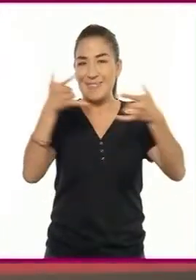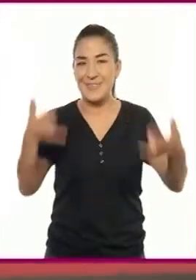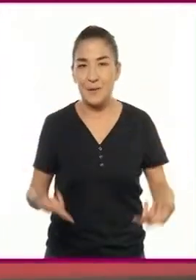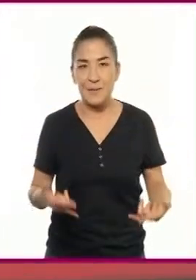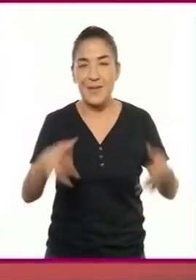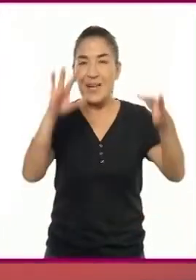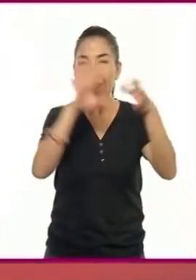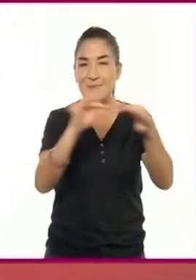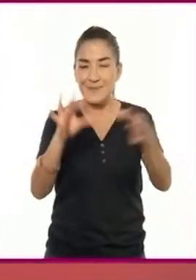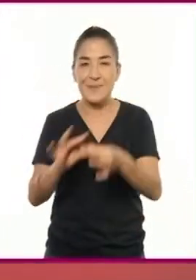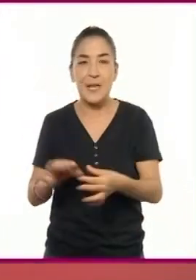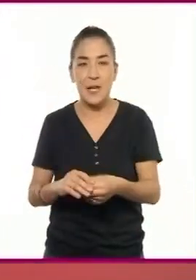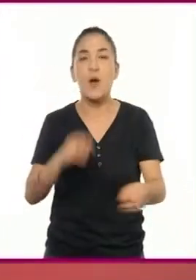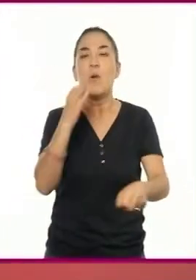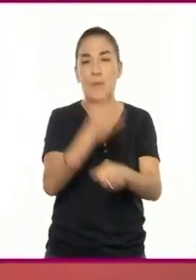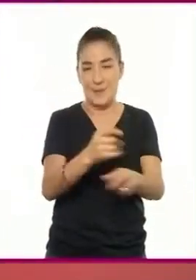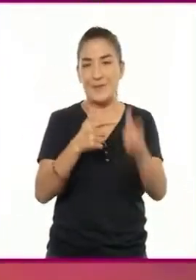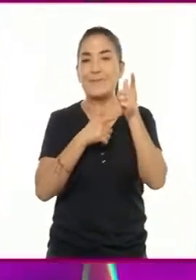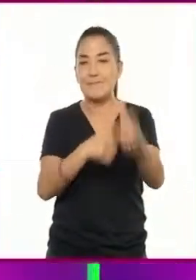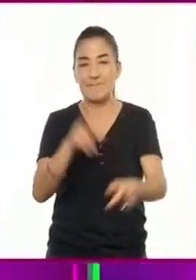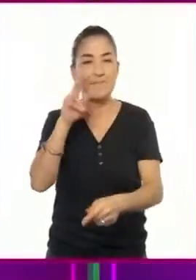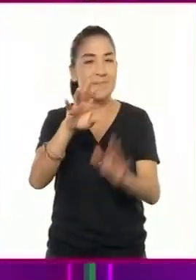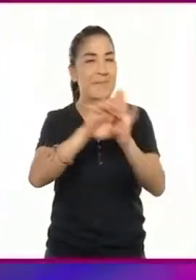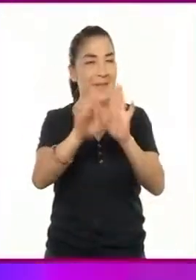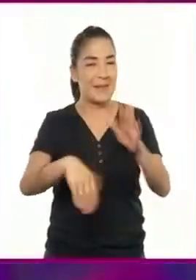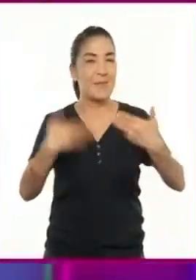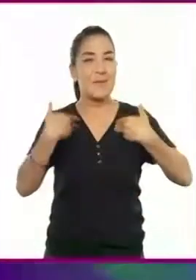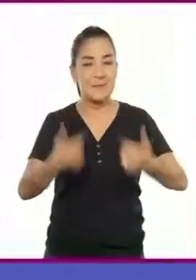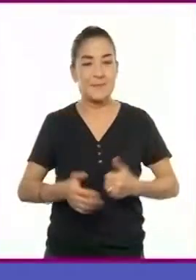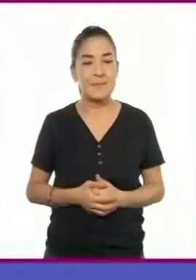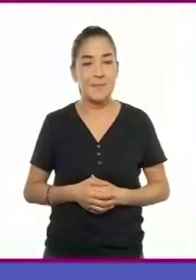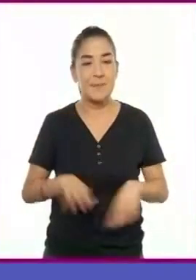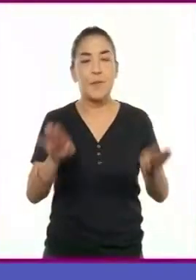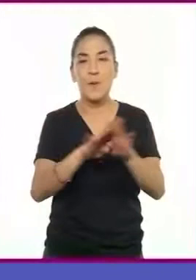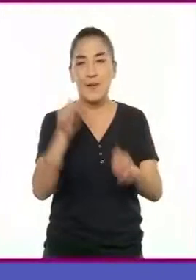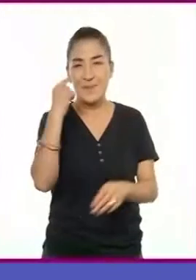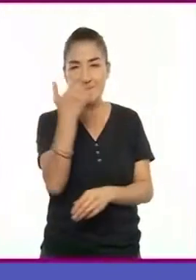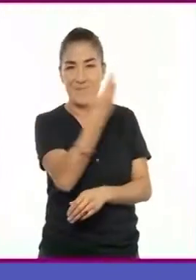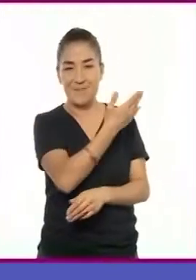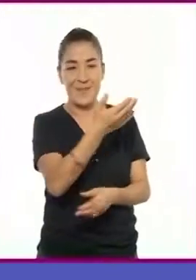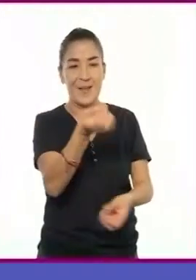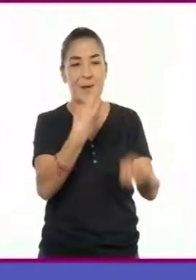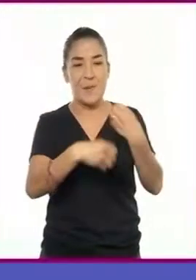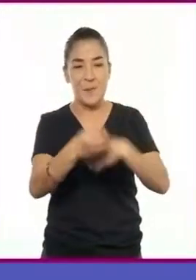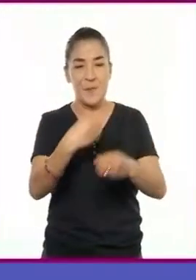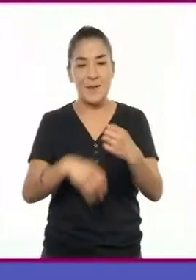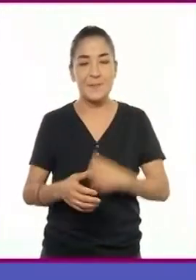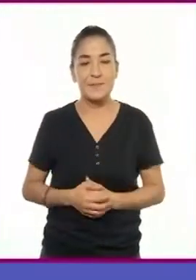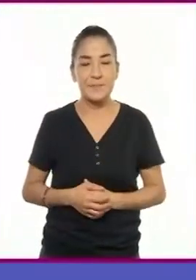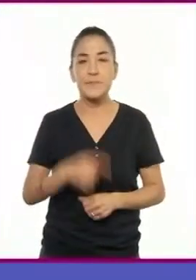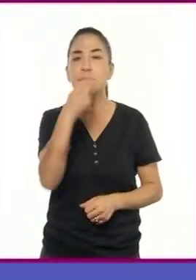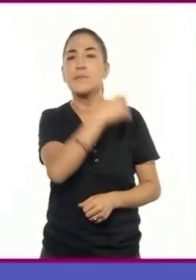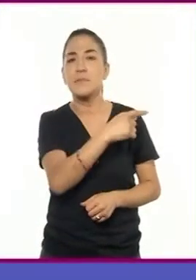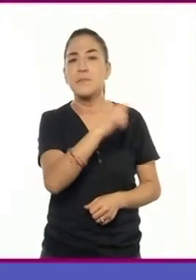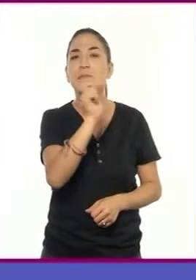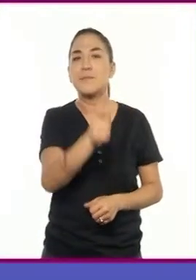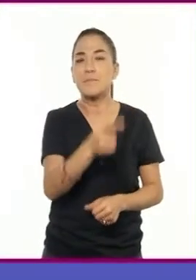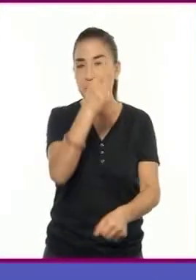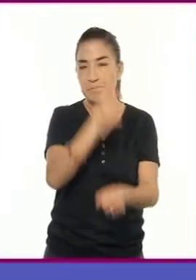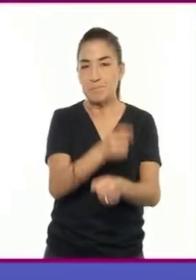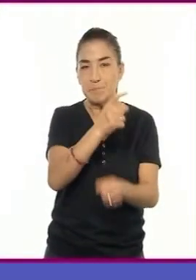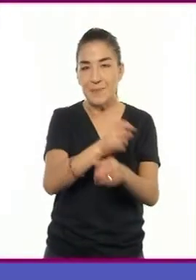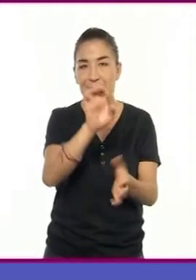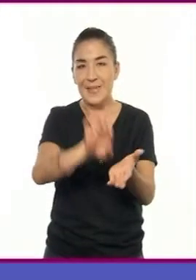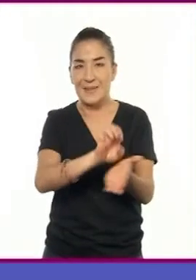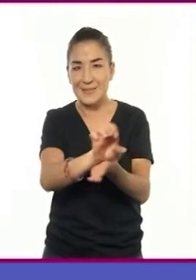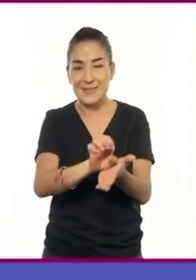Sigamos con el ejemplo para que quede más claro. Así es como va quedando nuestra obra. Esta podría ser la primera escena.